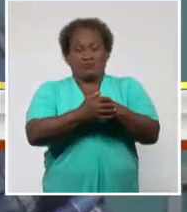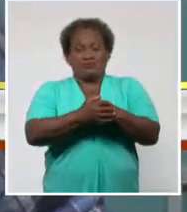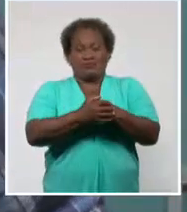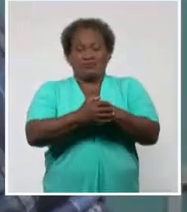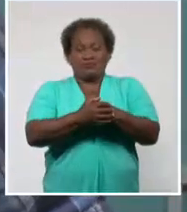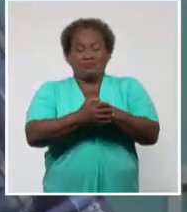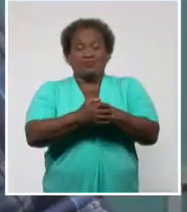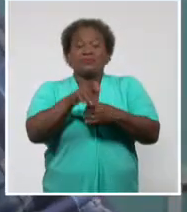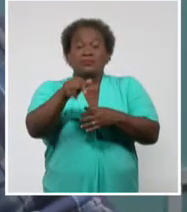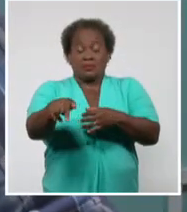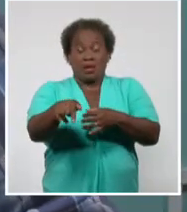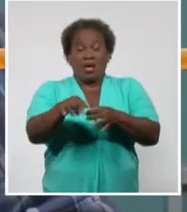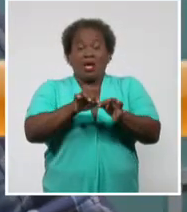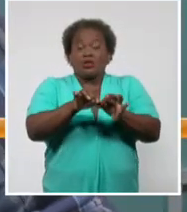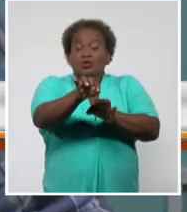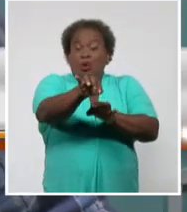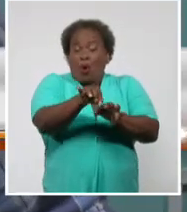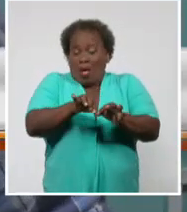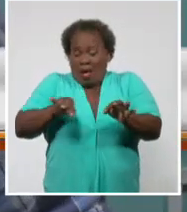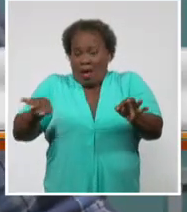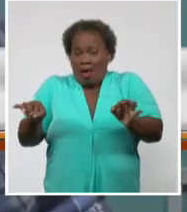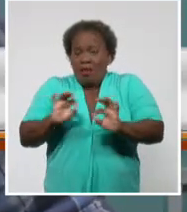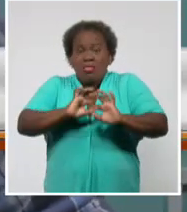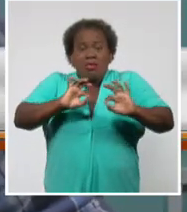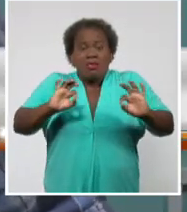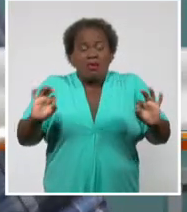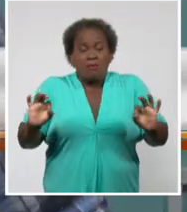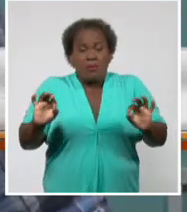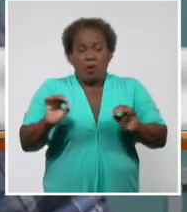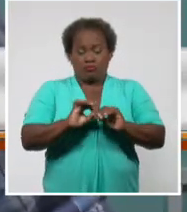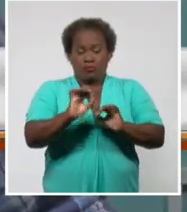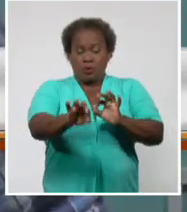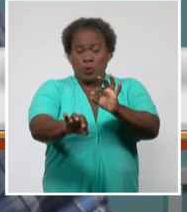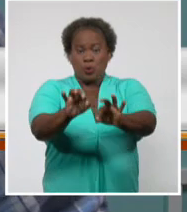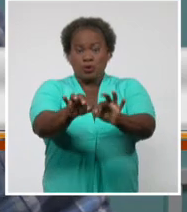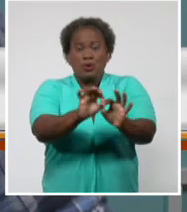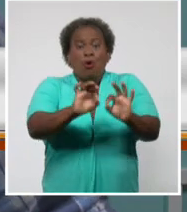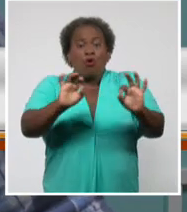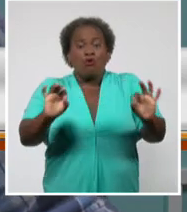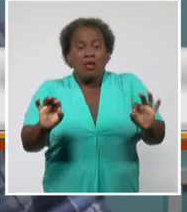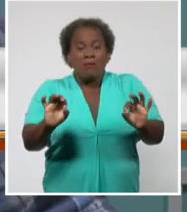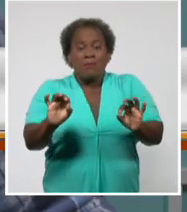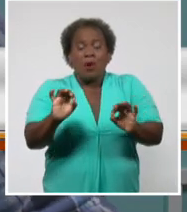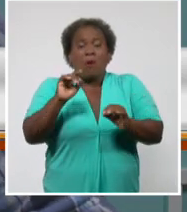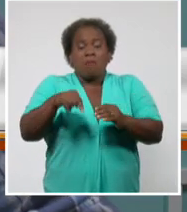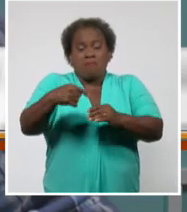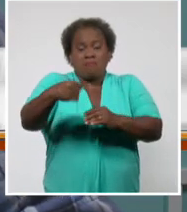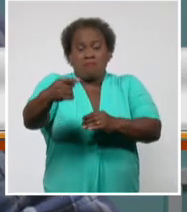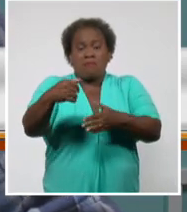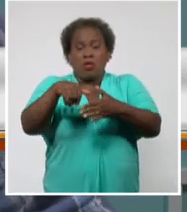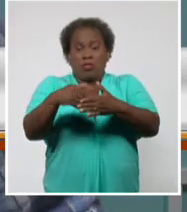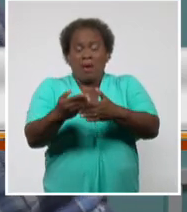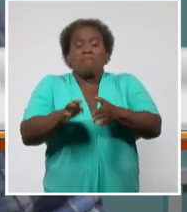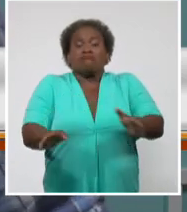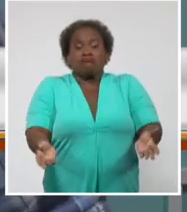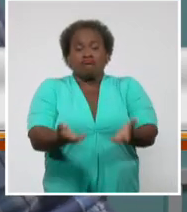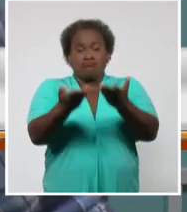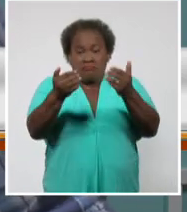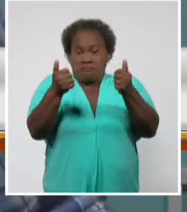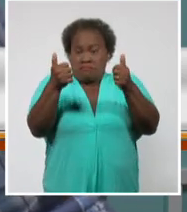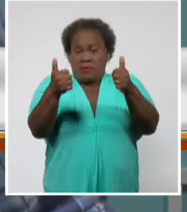colindantes estén limpias, mantener el cultivo limpio los primeros 30, 40 días, o sea que no tenga llevamiento para que tenga un buen desarrollo, y